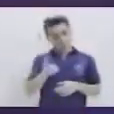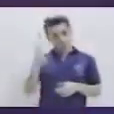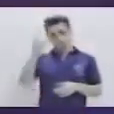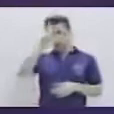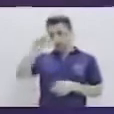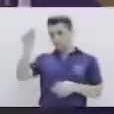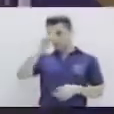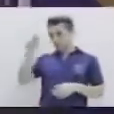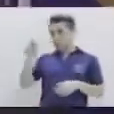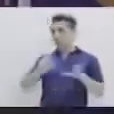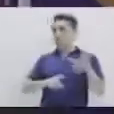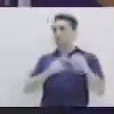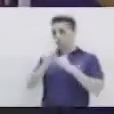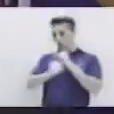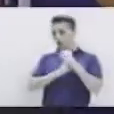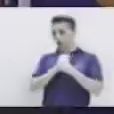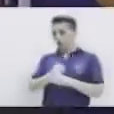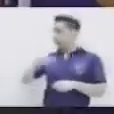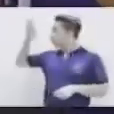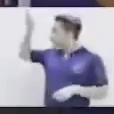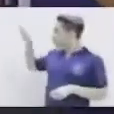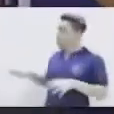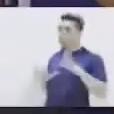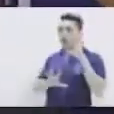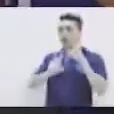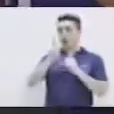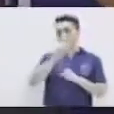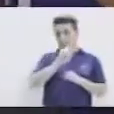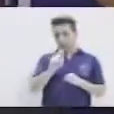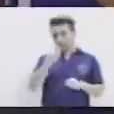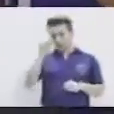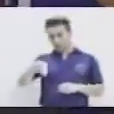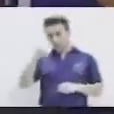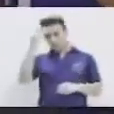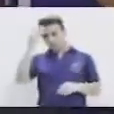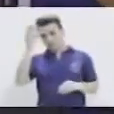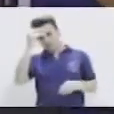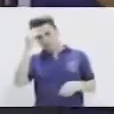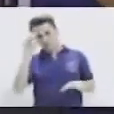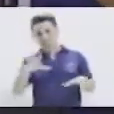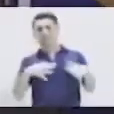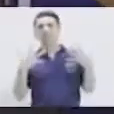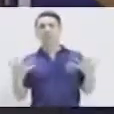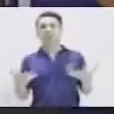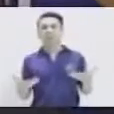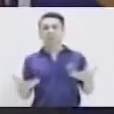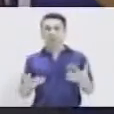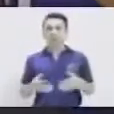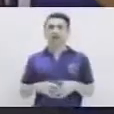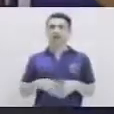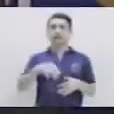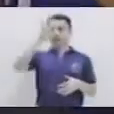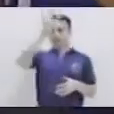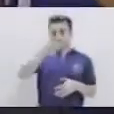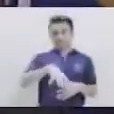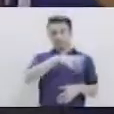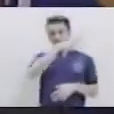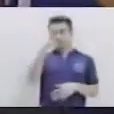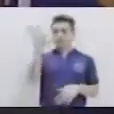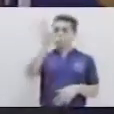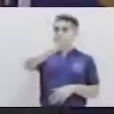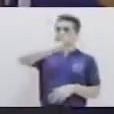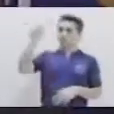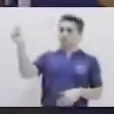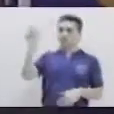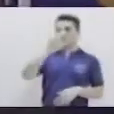son 12. ¿Qué aprendiste el día de hoy? Muy bien. Aprendiste el calendario y que tiene